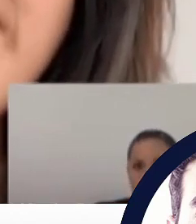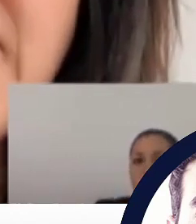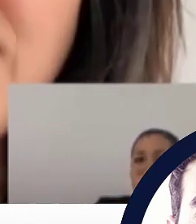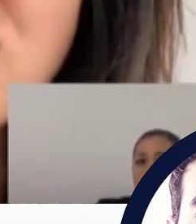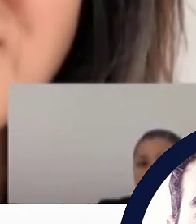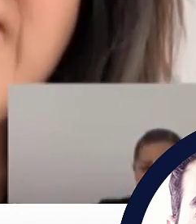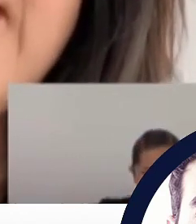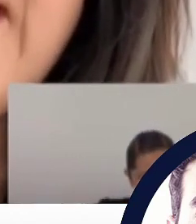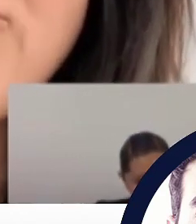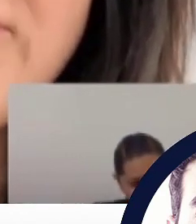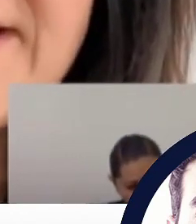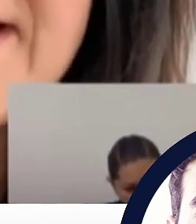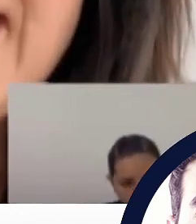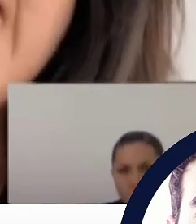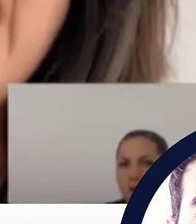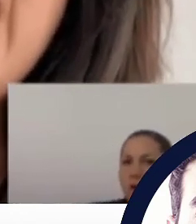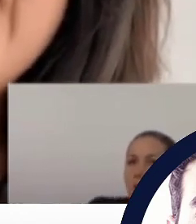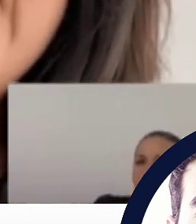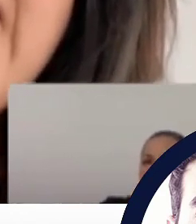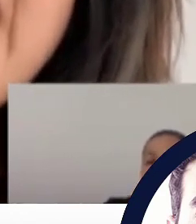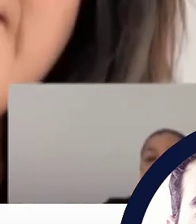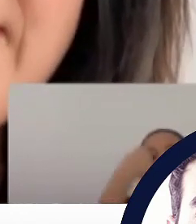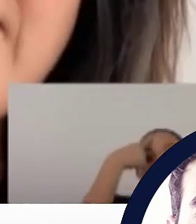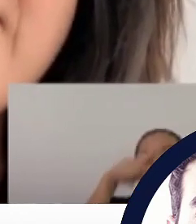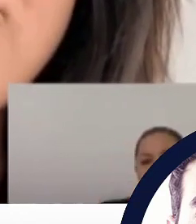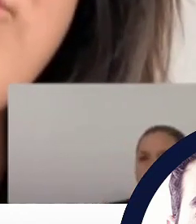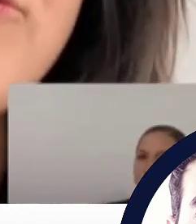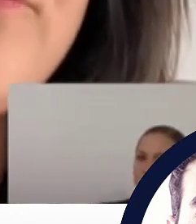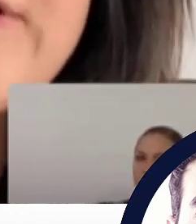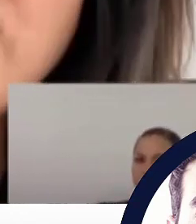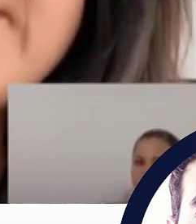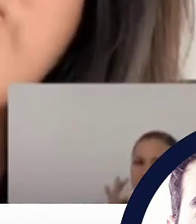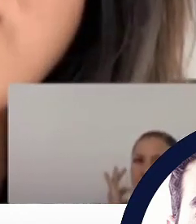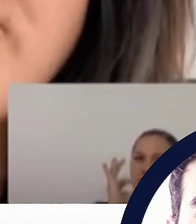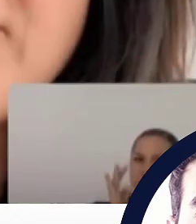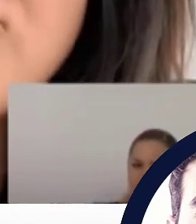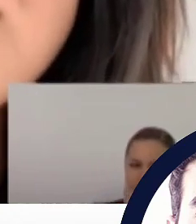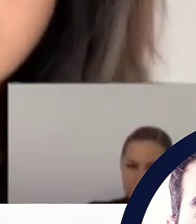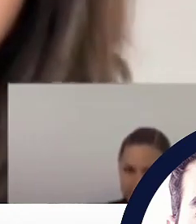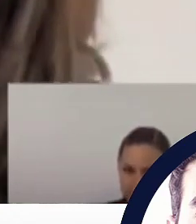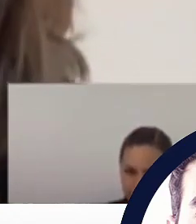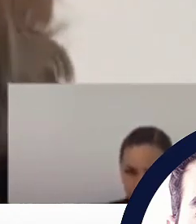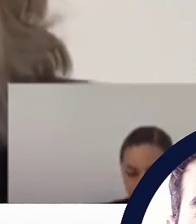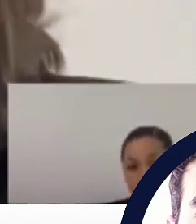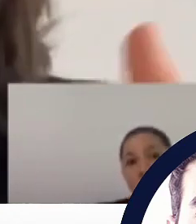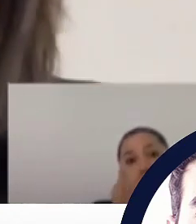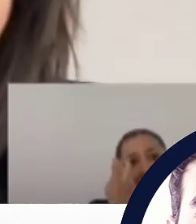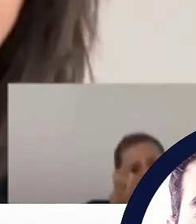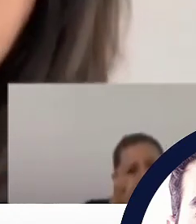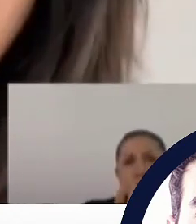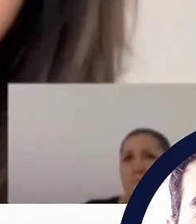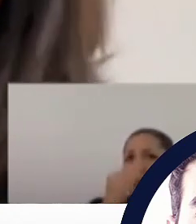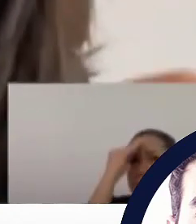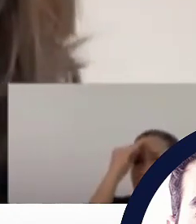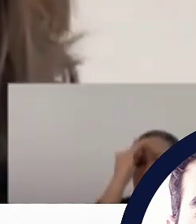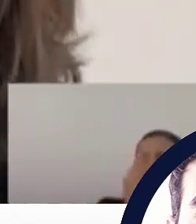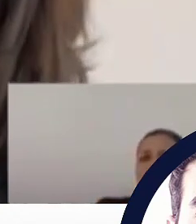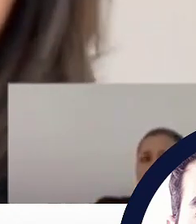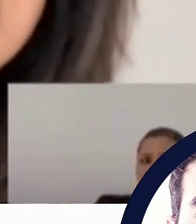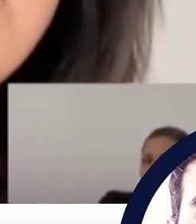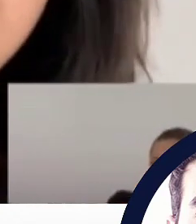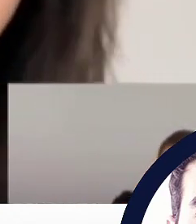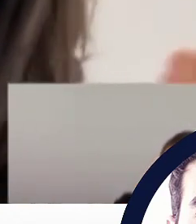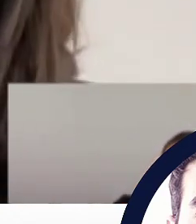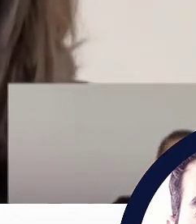estamos a cierre de sexenio. Vaya, ¿qué nos dice esto? ¿Por qué se llegó a esta situación? Porque también dice, no es gobierno. Bueno,